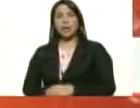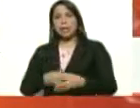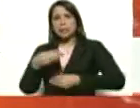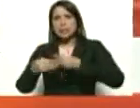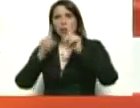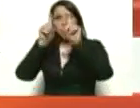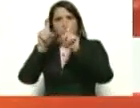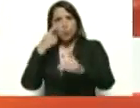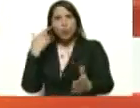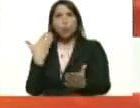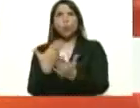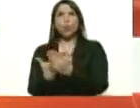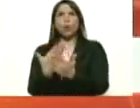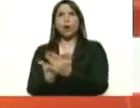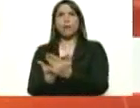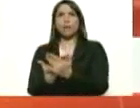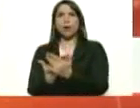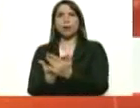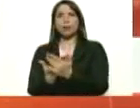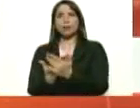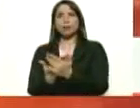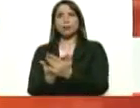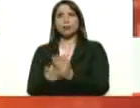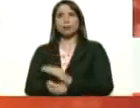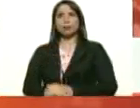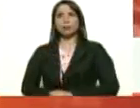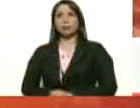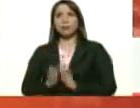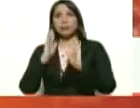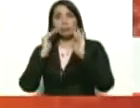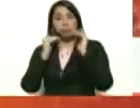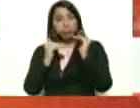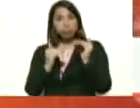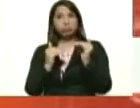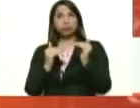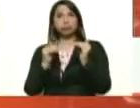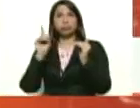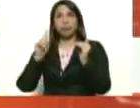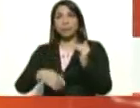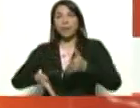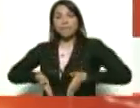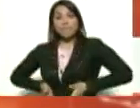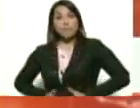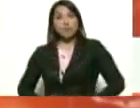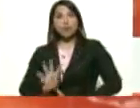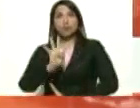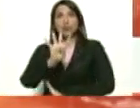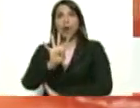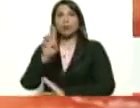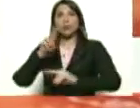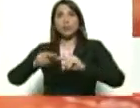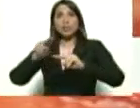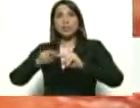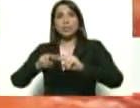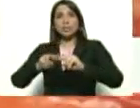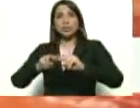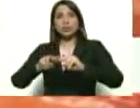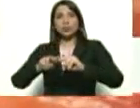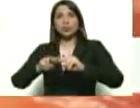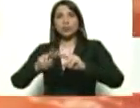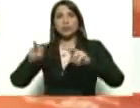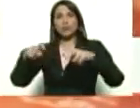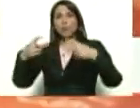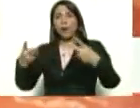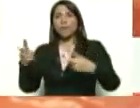pruebas. Se le dio su atención. Se le hospitalizó. Y han parido cuatro muchachitos. Cuatro nuevos